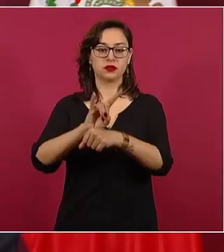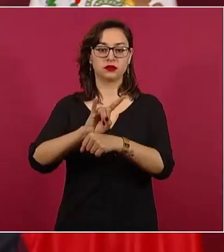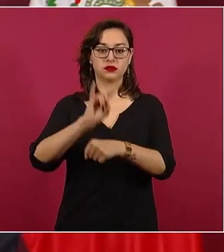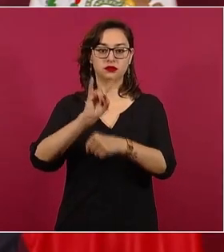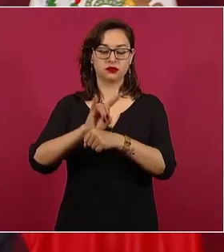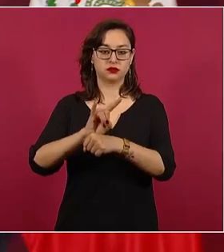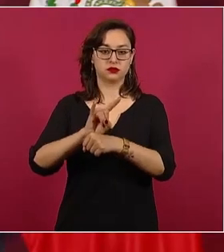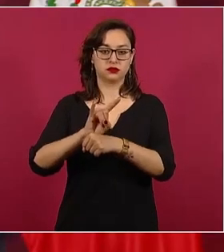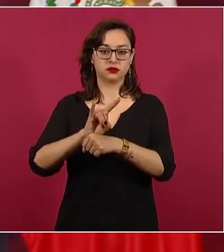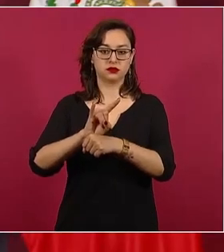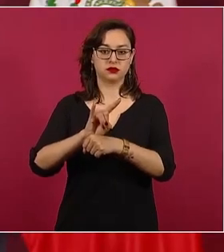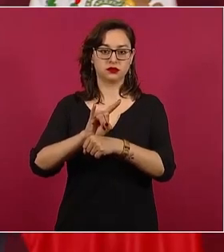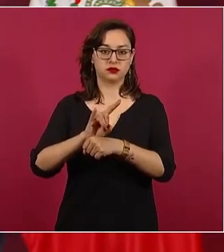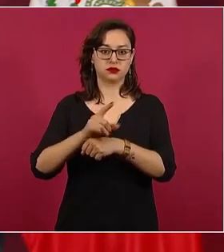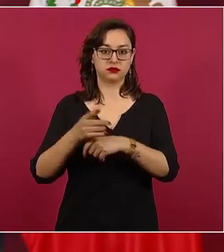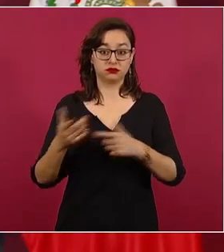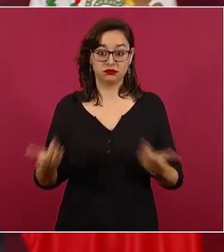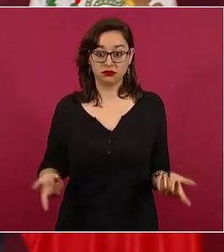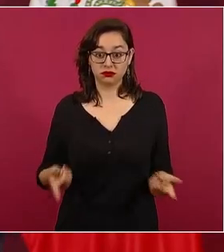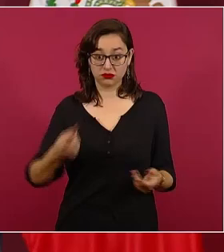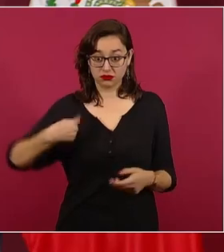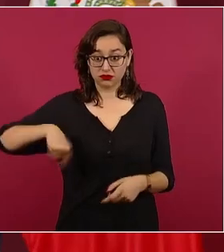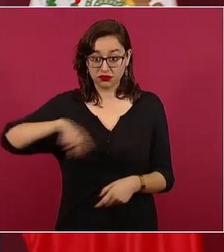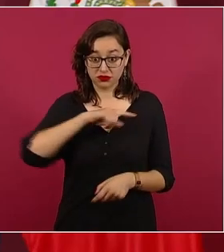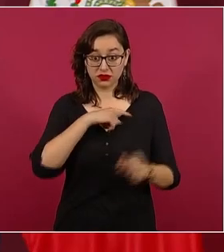no vamos a seguir con eso.